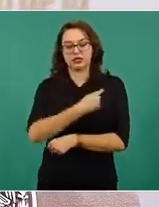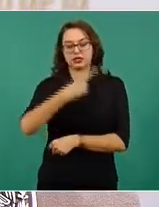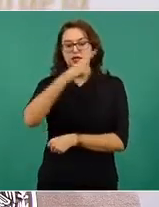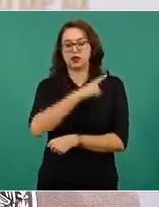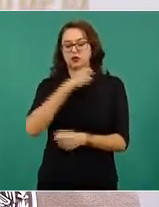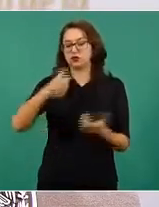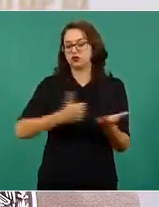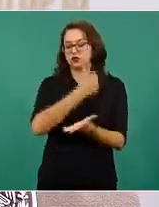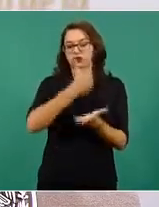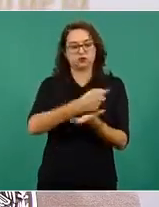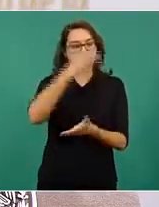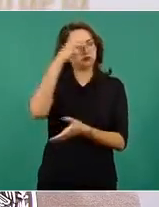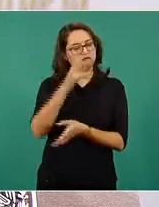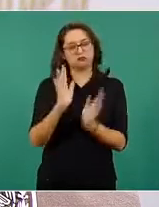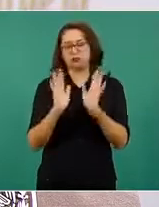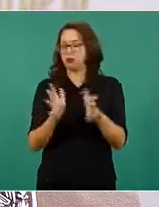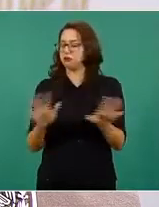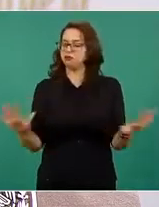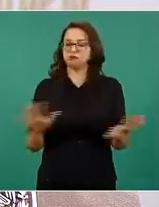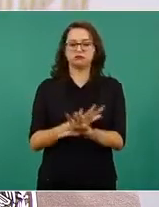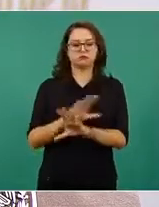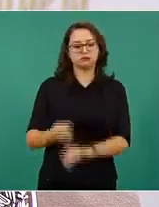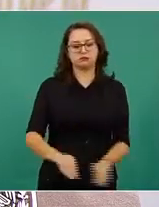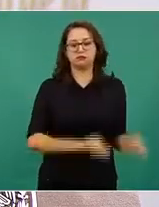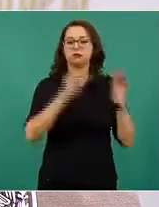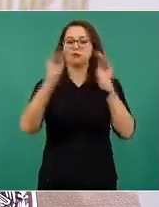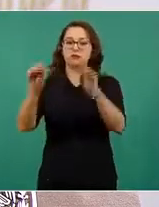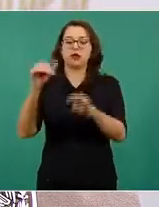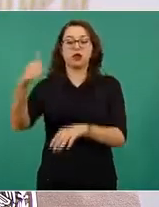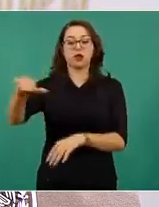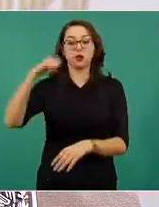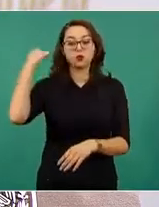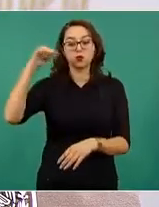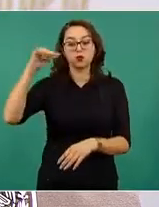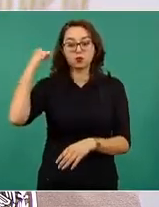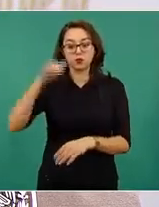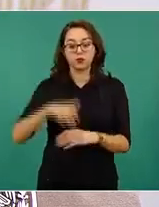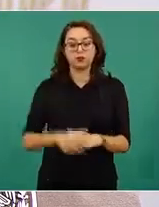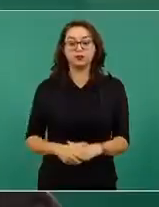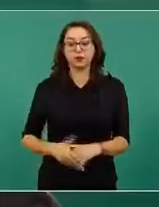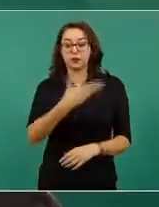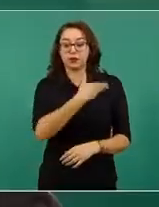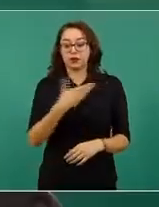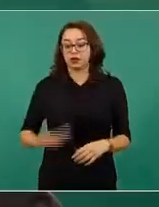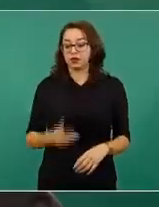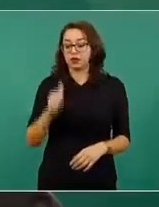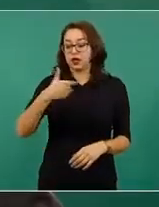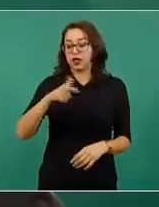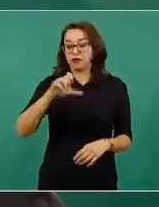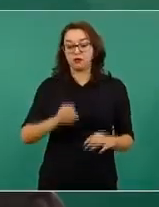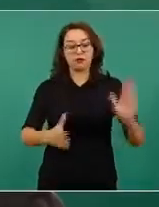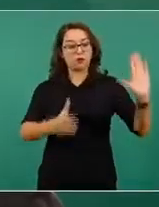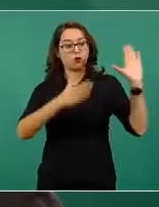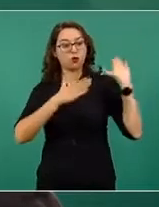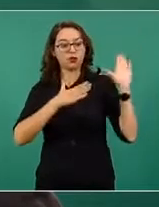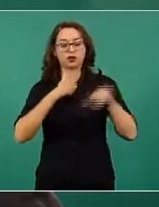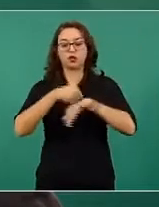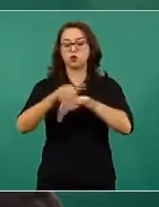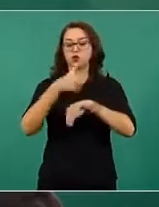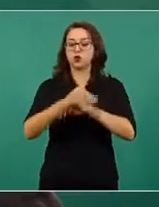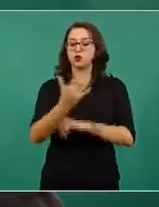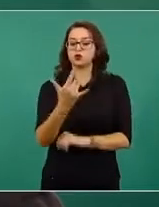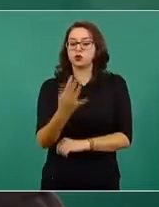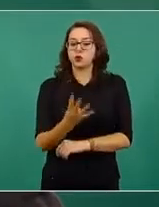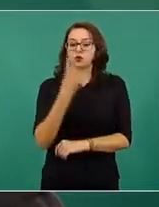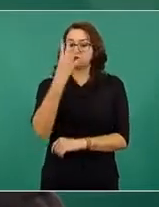Atendiendo al compromiso de gobierno número 54 del presidente Andrés Manuel López Obrador, que estableció